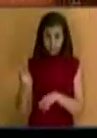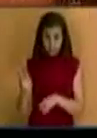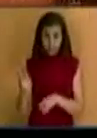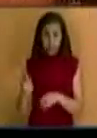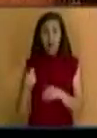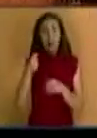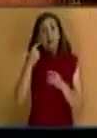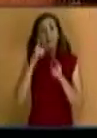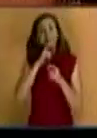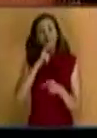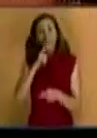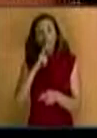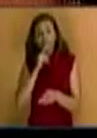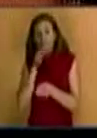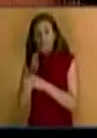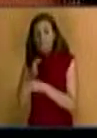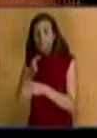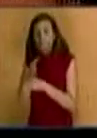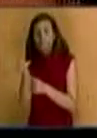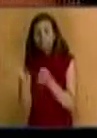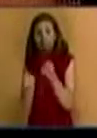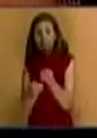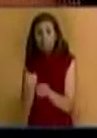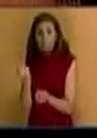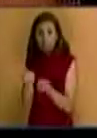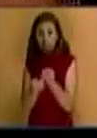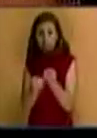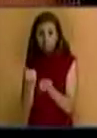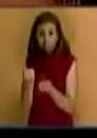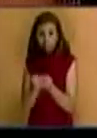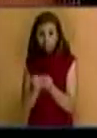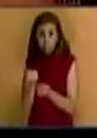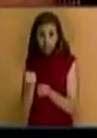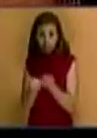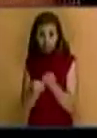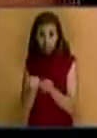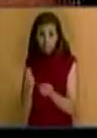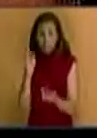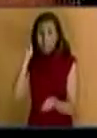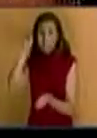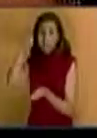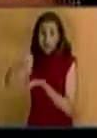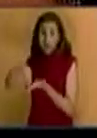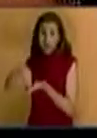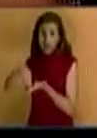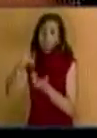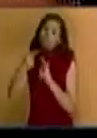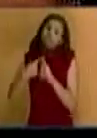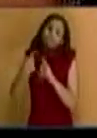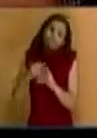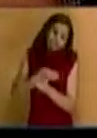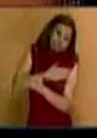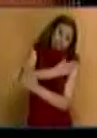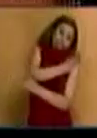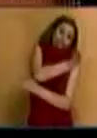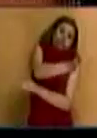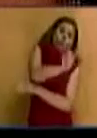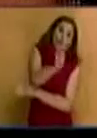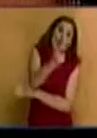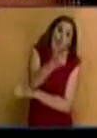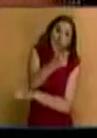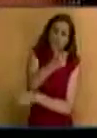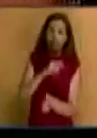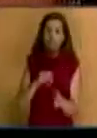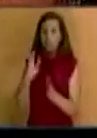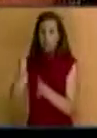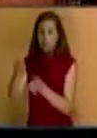la dificultad que tienen los vehículos o los transeúntes de Maracay que vivan hacia la zona de